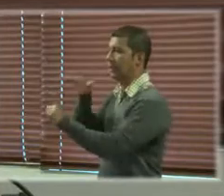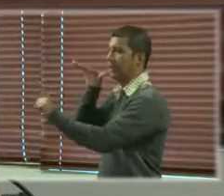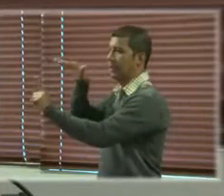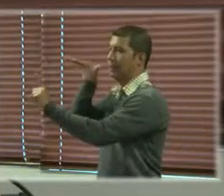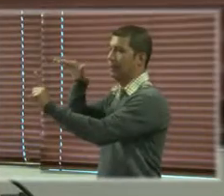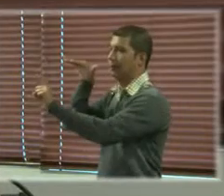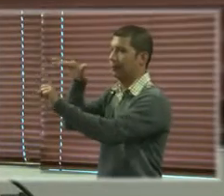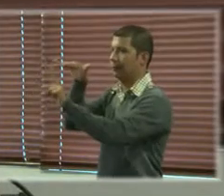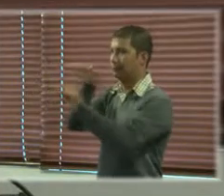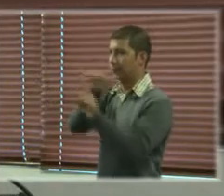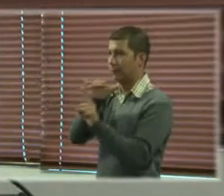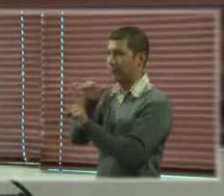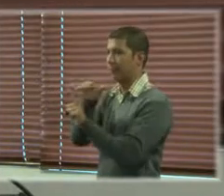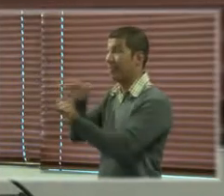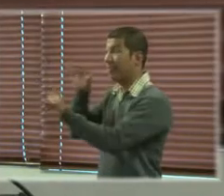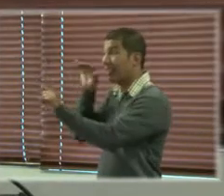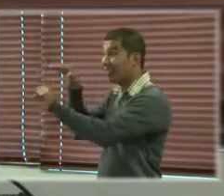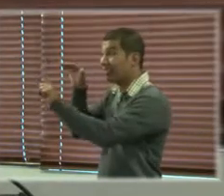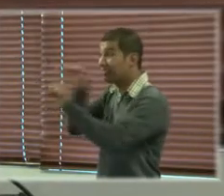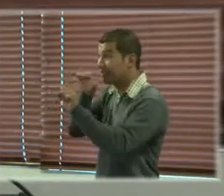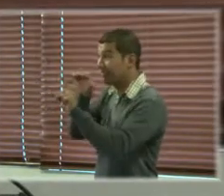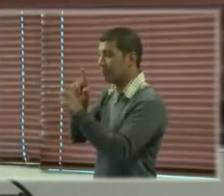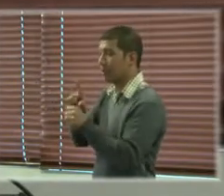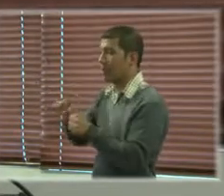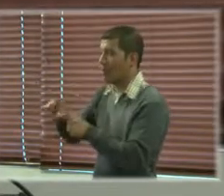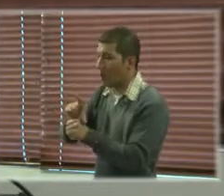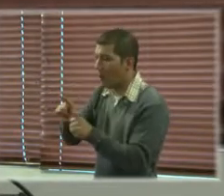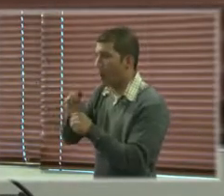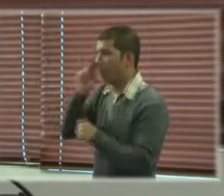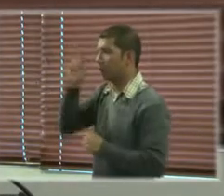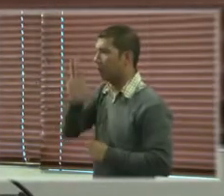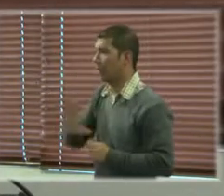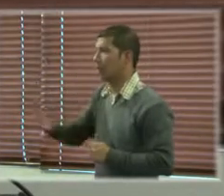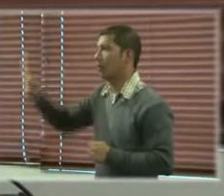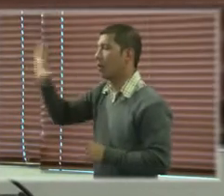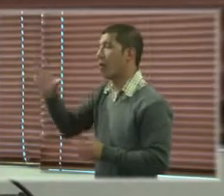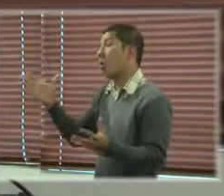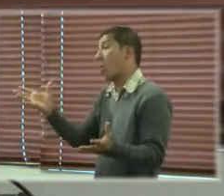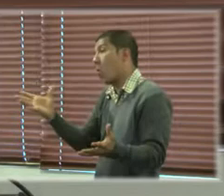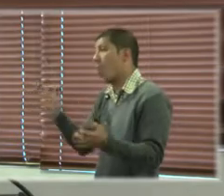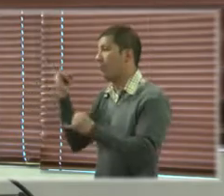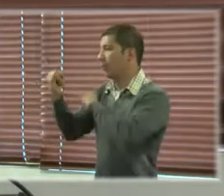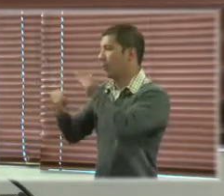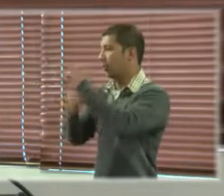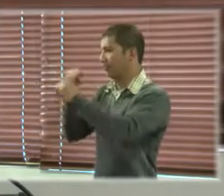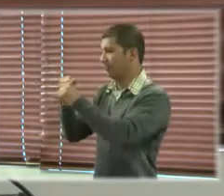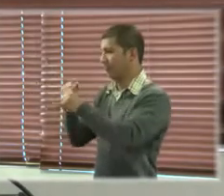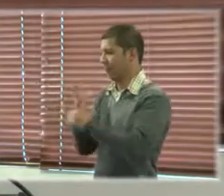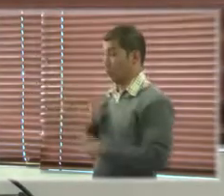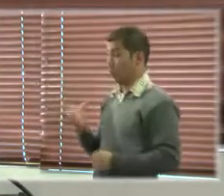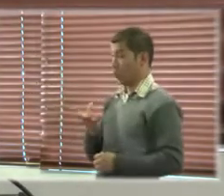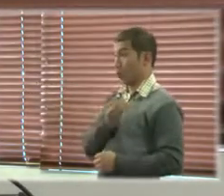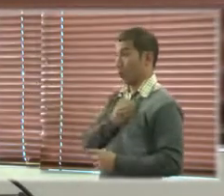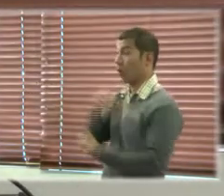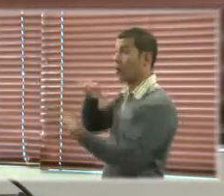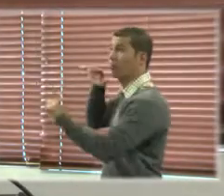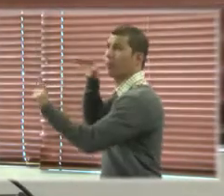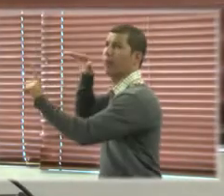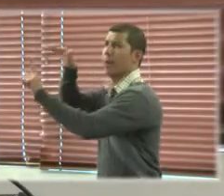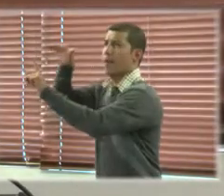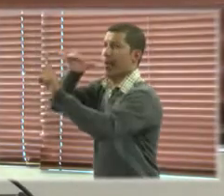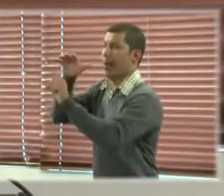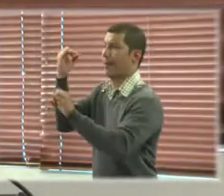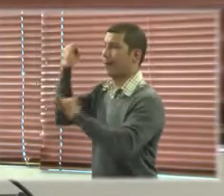que puede ser una incidencia a nivel local, a nivel nacional, regional o internacional, en el caso nuestro es incidencia a nivel internacional